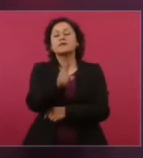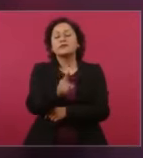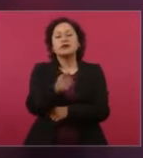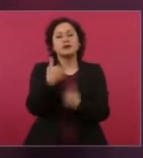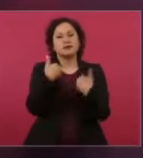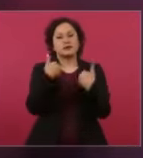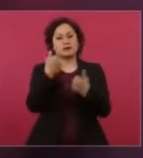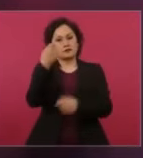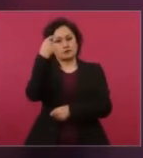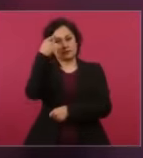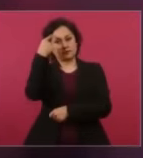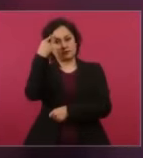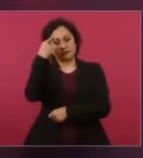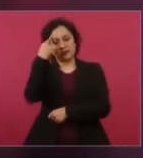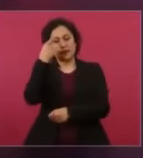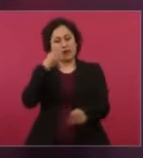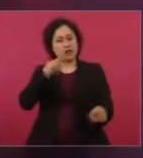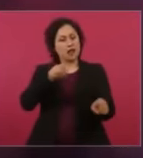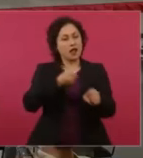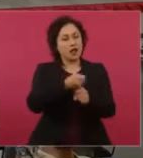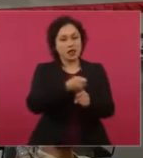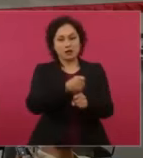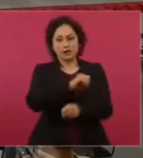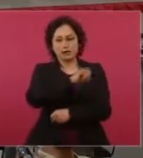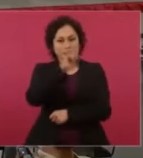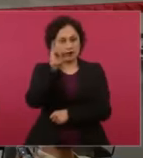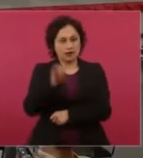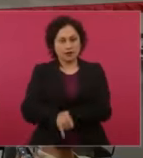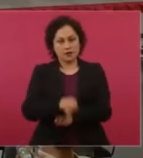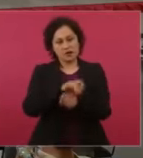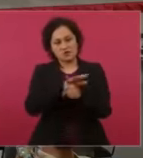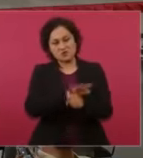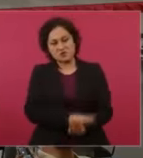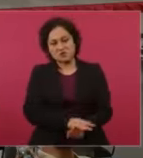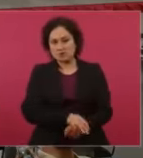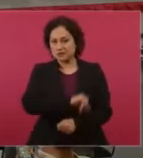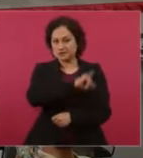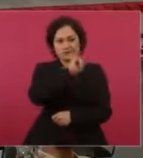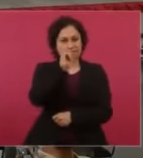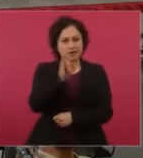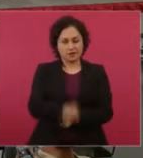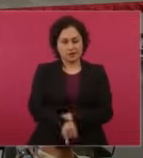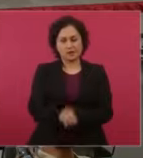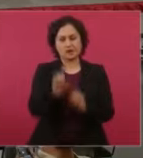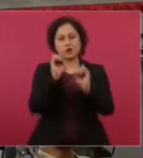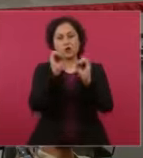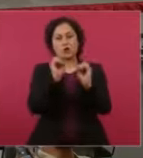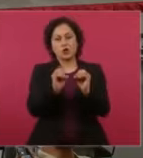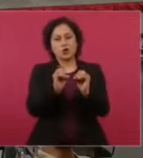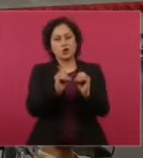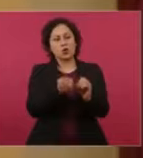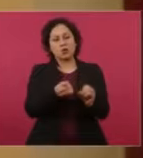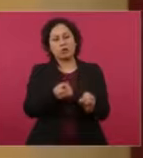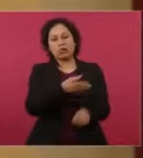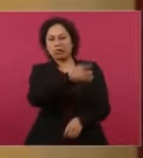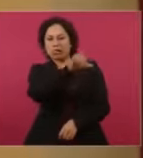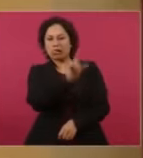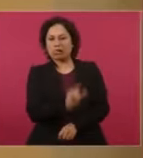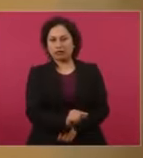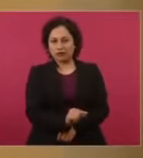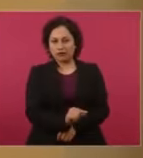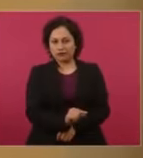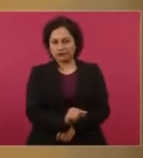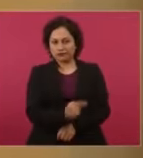jamás límites de violencia, jamás límites de represión o de vulneración de la